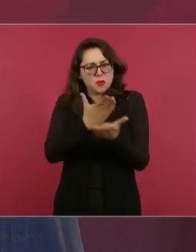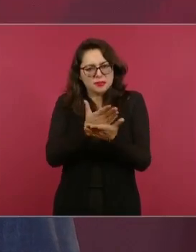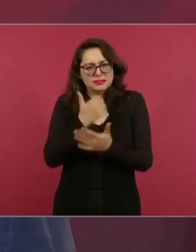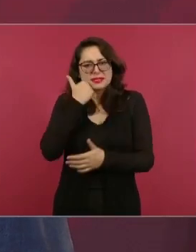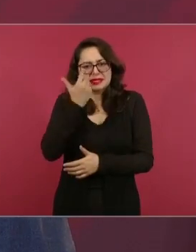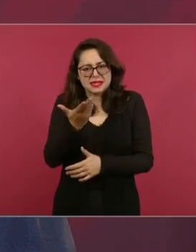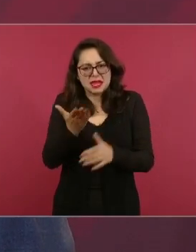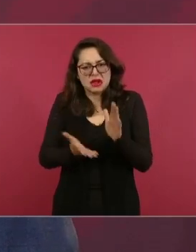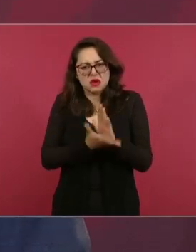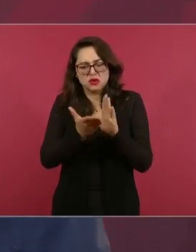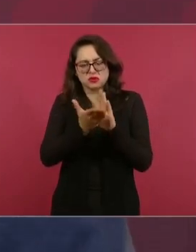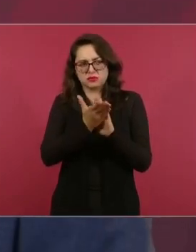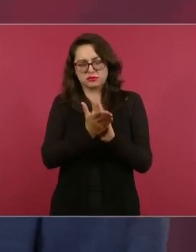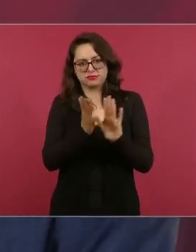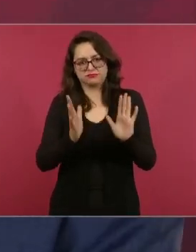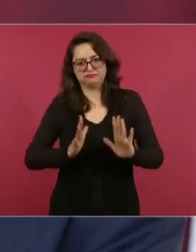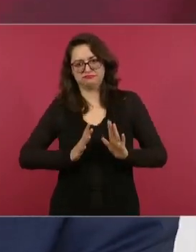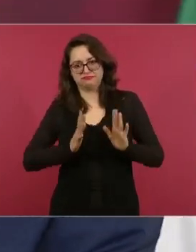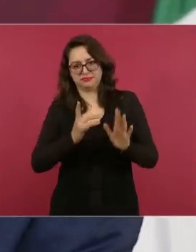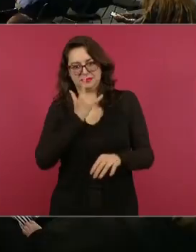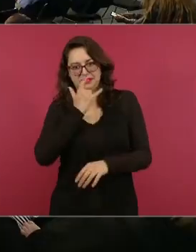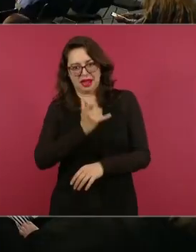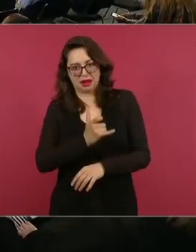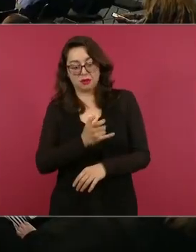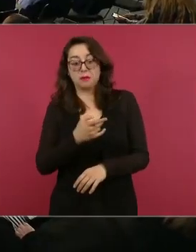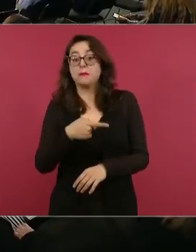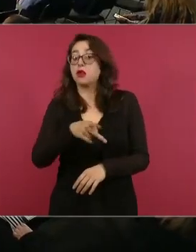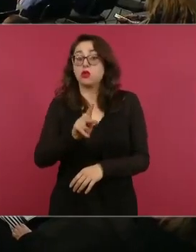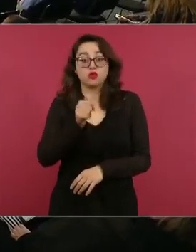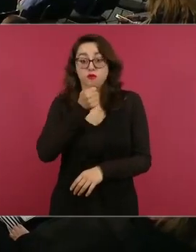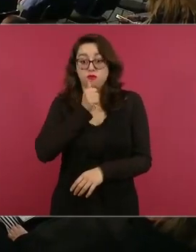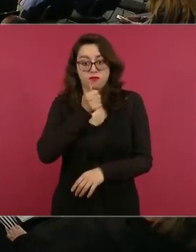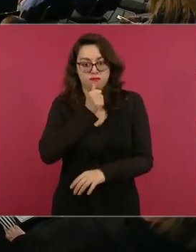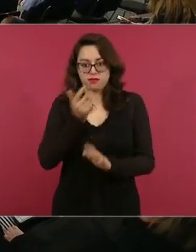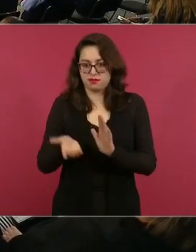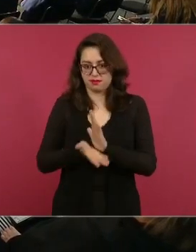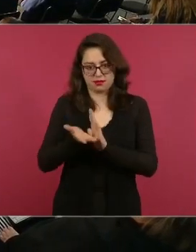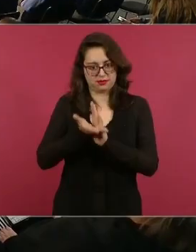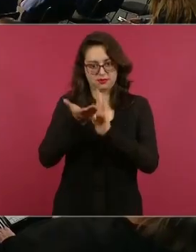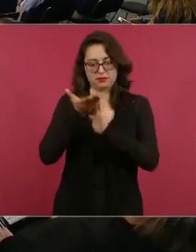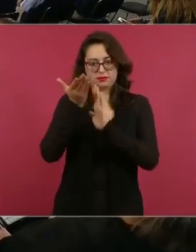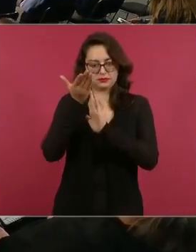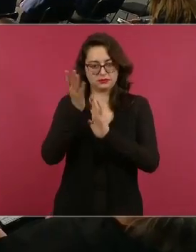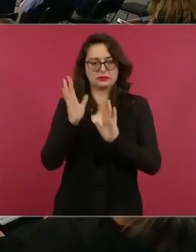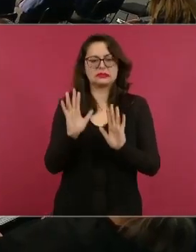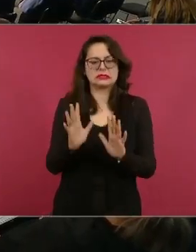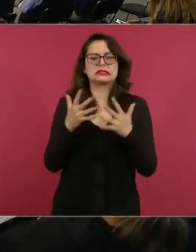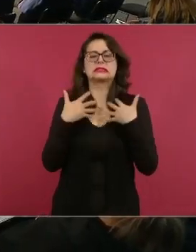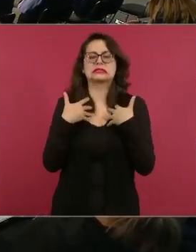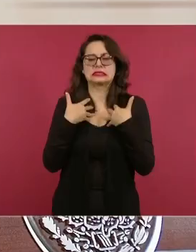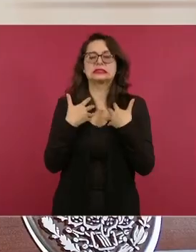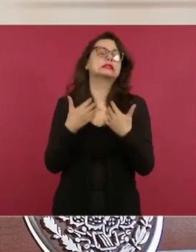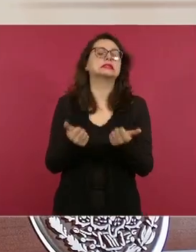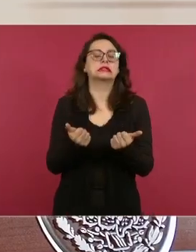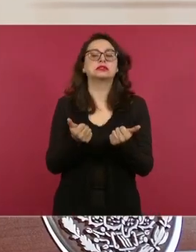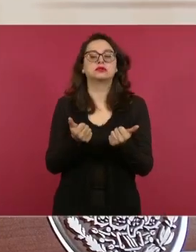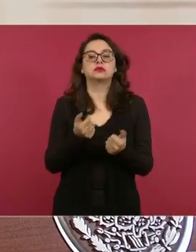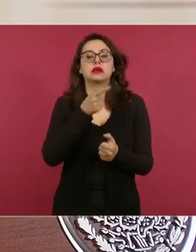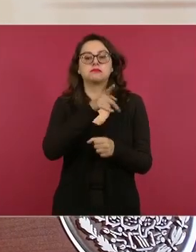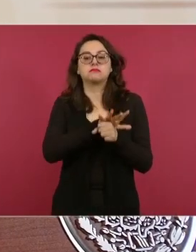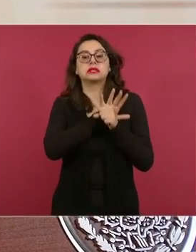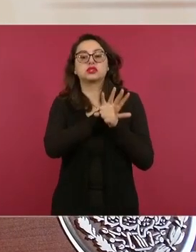una propuesta este yo entiendo que hay fuertes